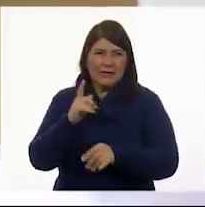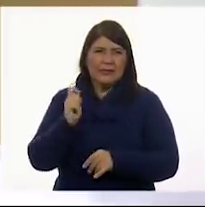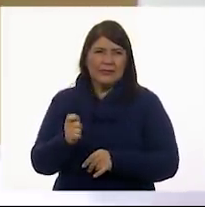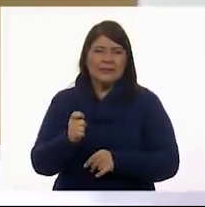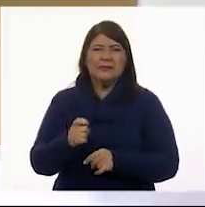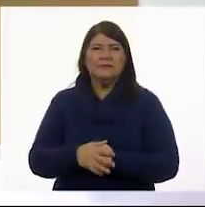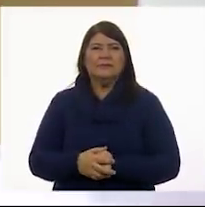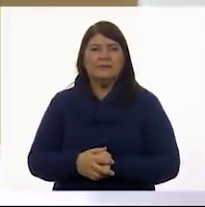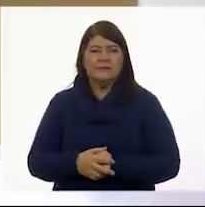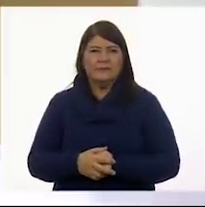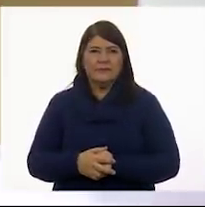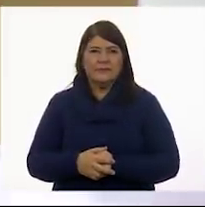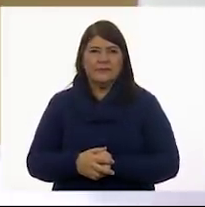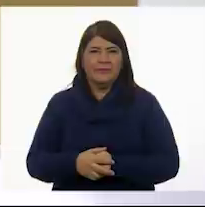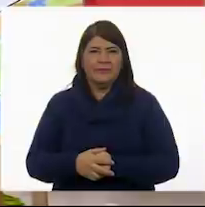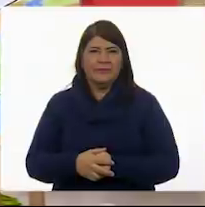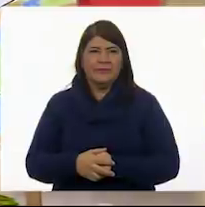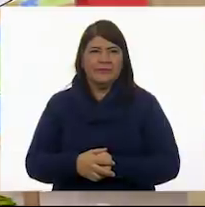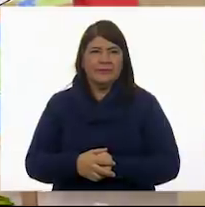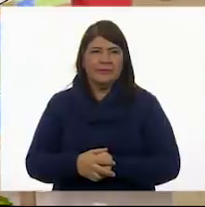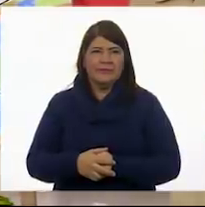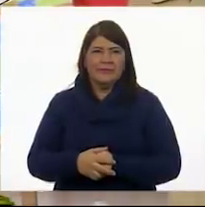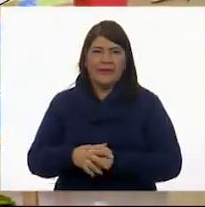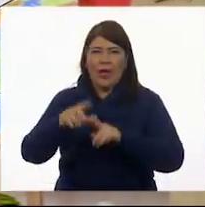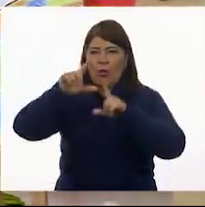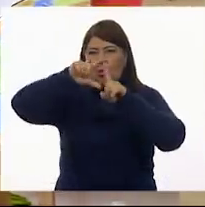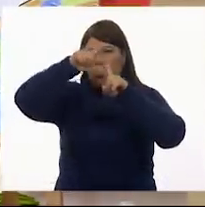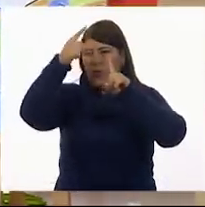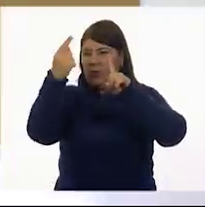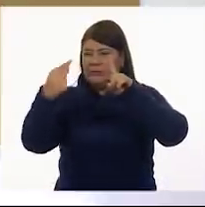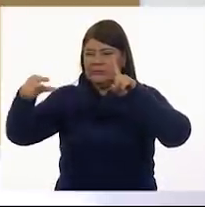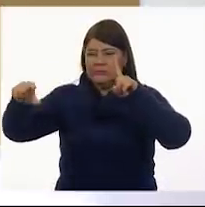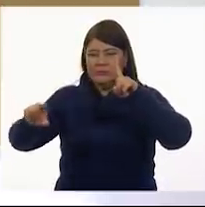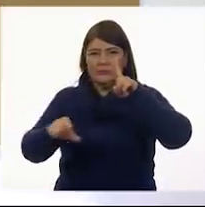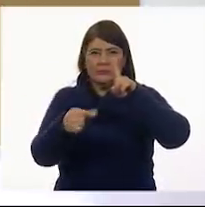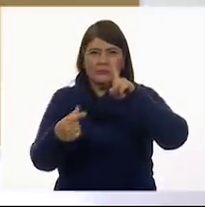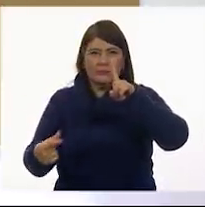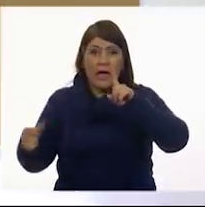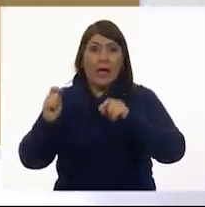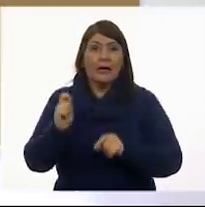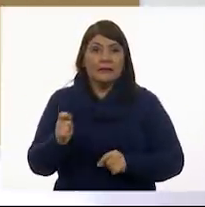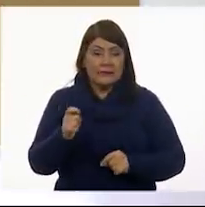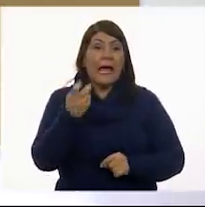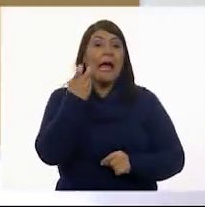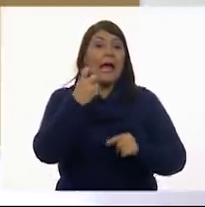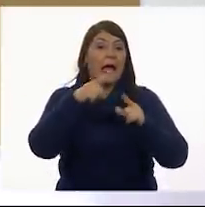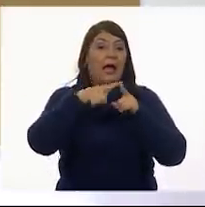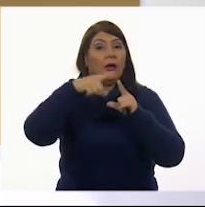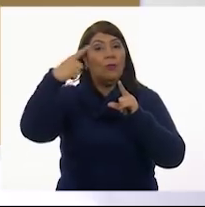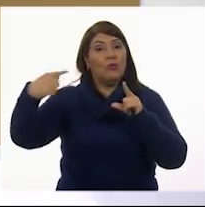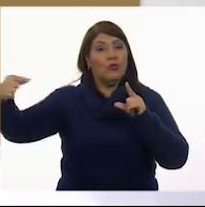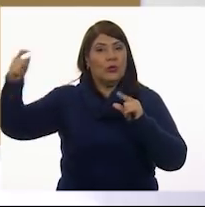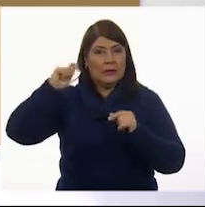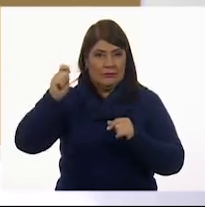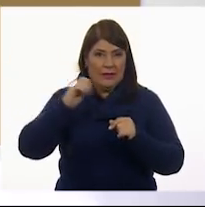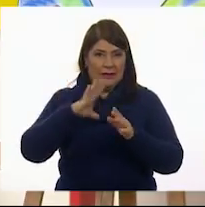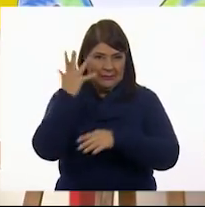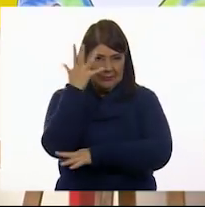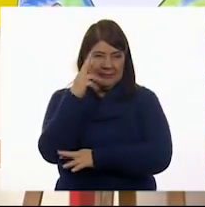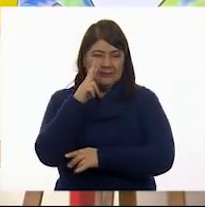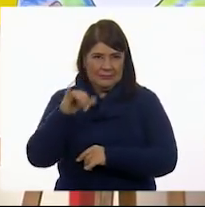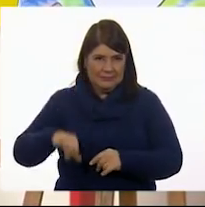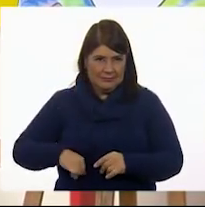cuando se caen las hojas. Interesante, es una hoja de un árbol. La de arriba, por favor.